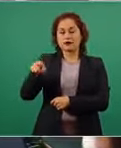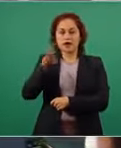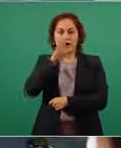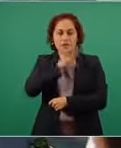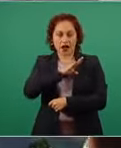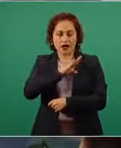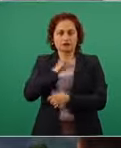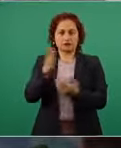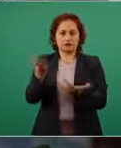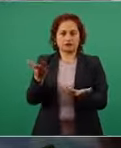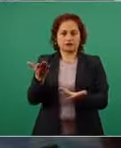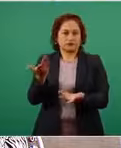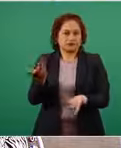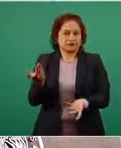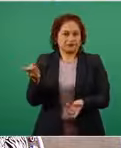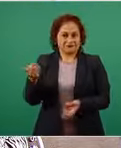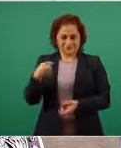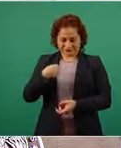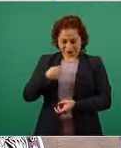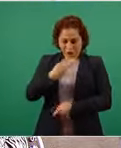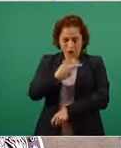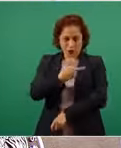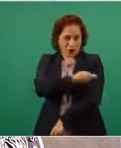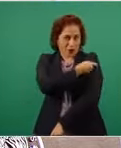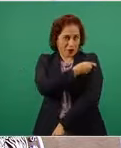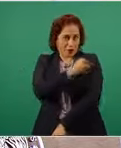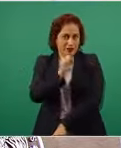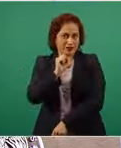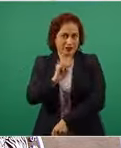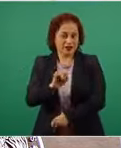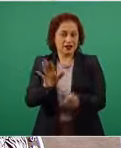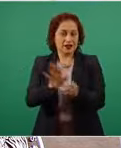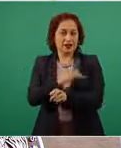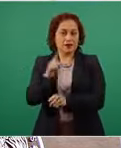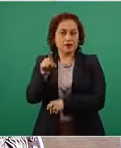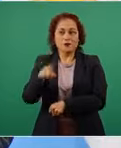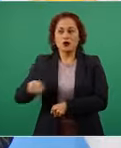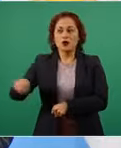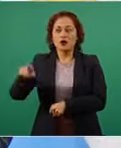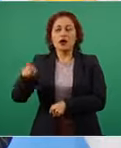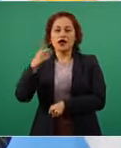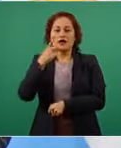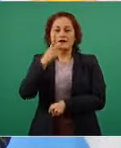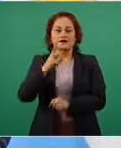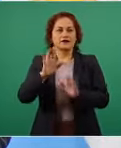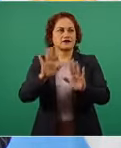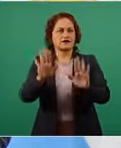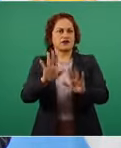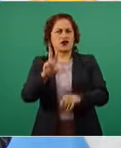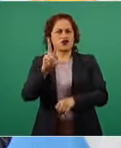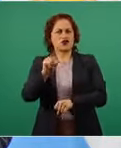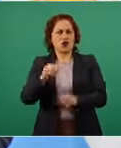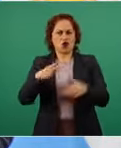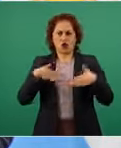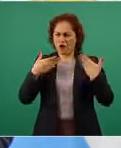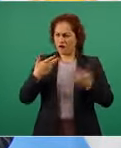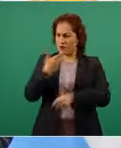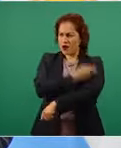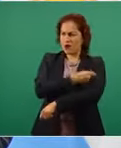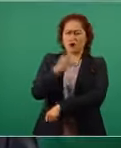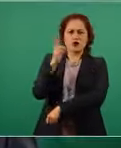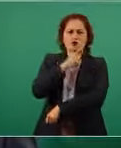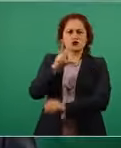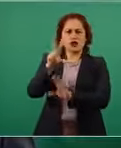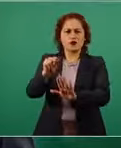tuve que dar la vacuna porque los medios argentinos decían que no se podía confiar en la vacuna rusa y tuve que